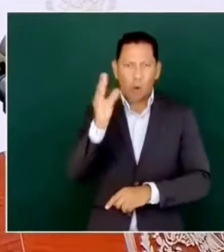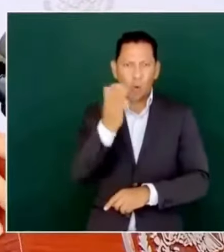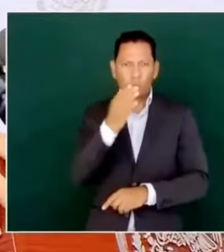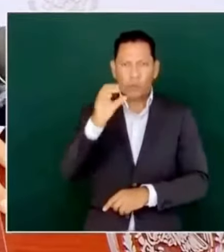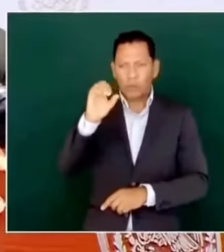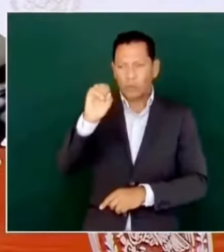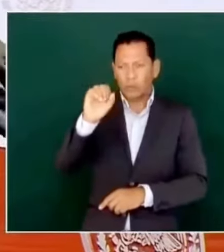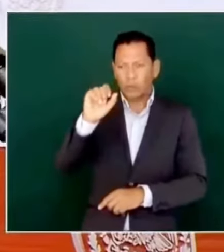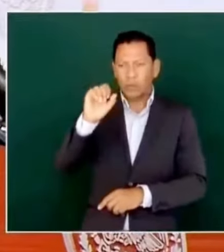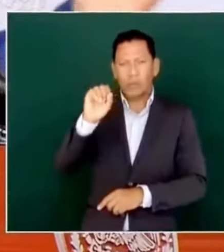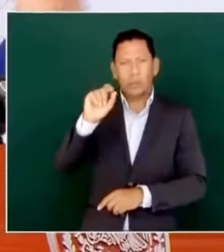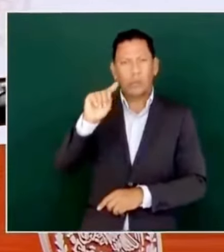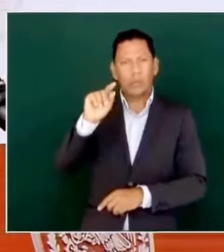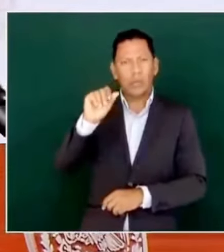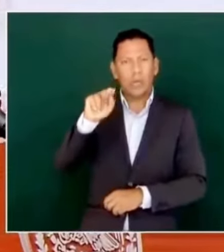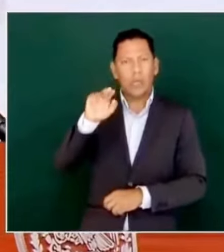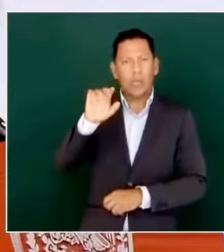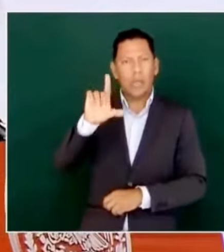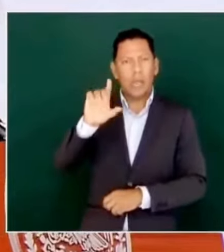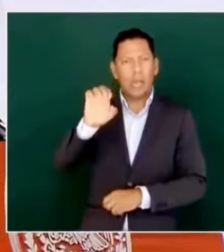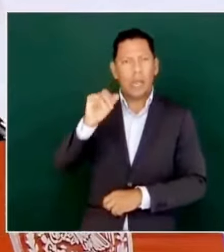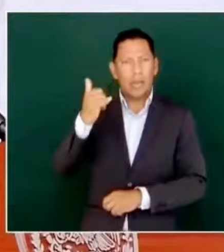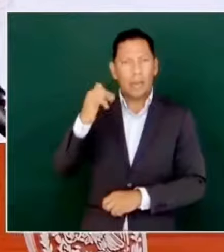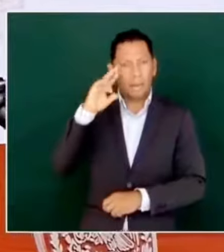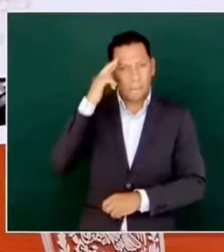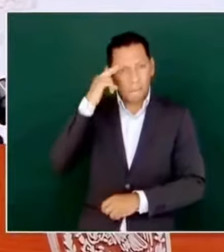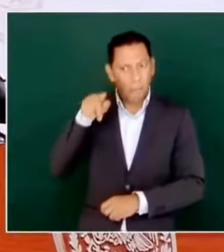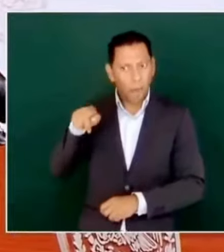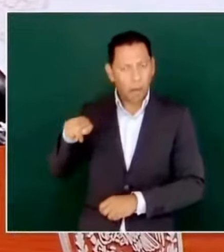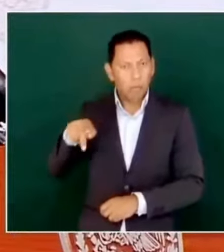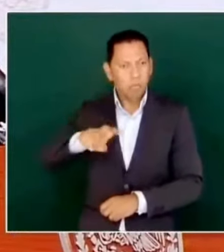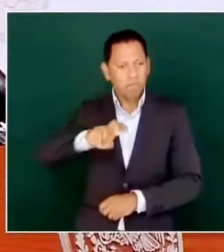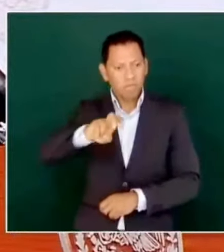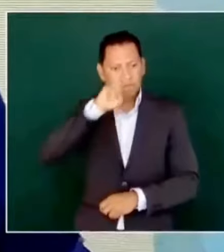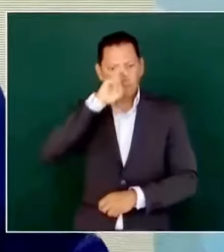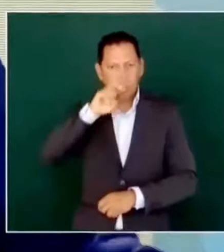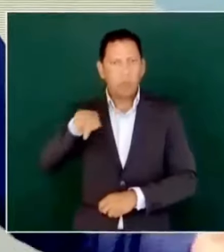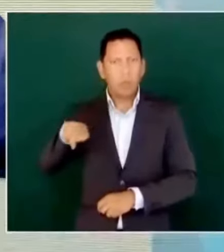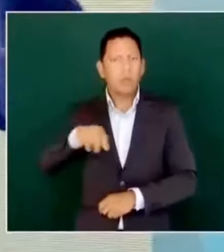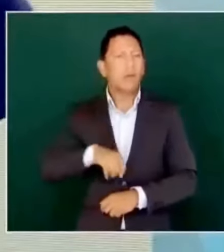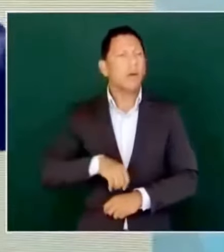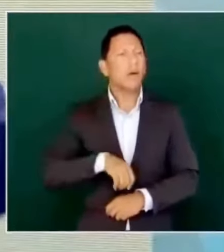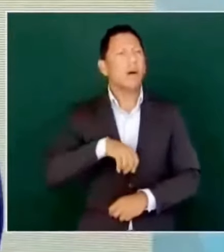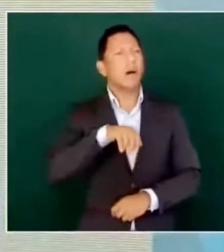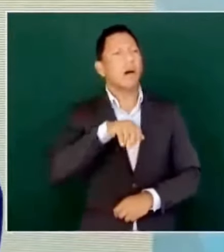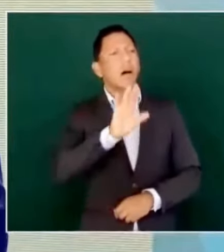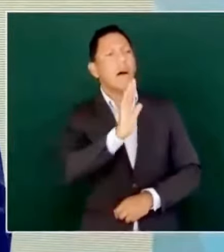como era estricto, llamó a declarar